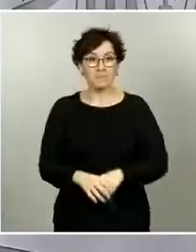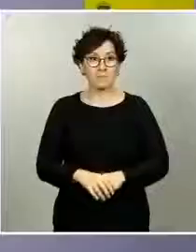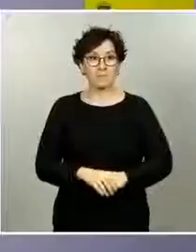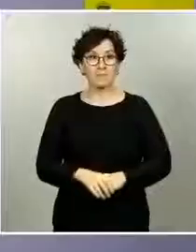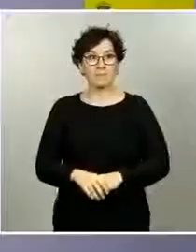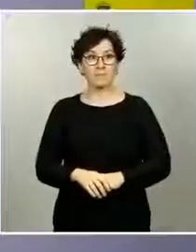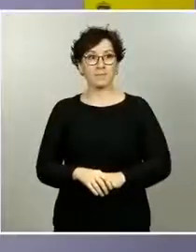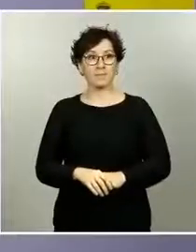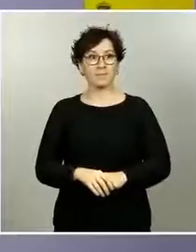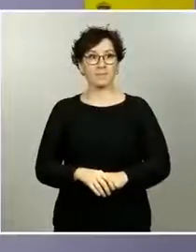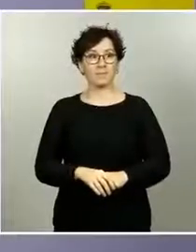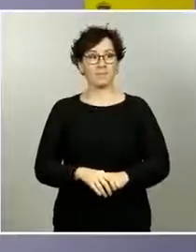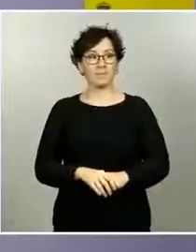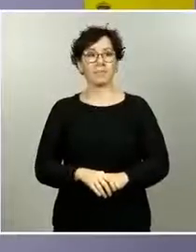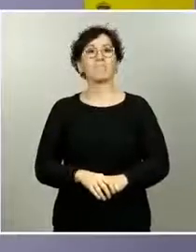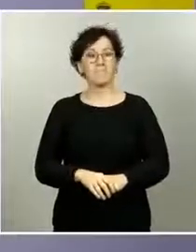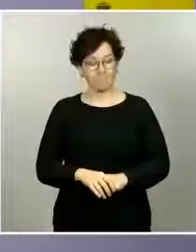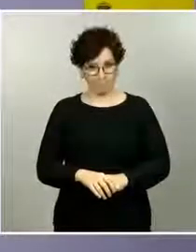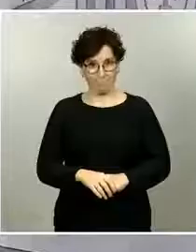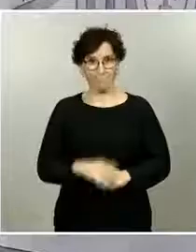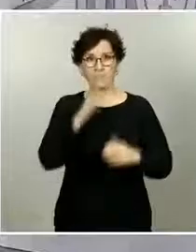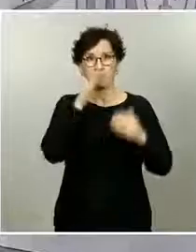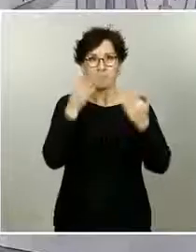sin más, yo creo que podemos pasar a las preguntas.